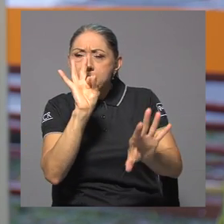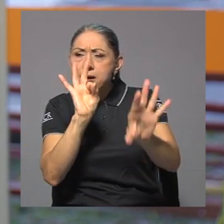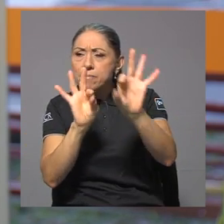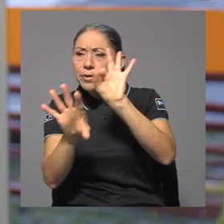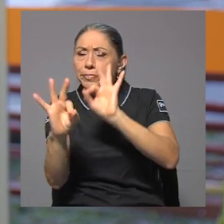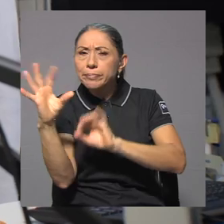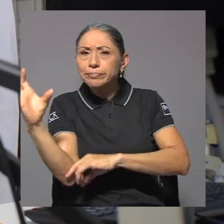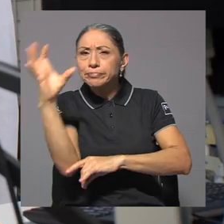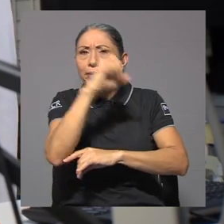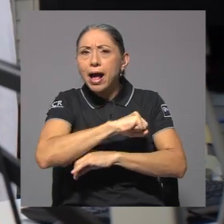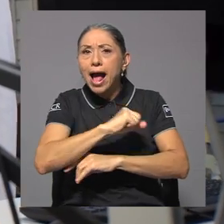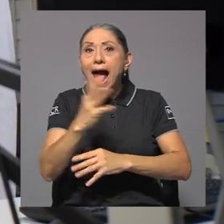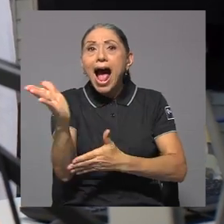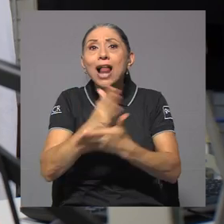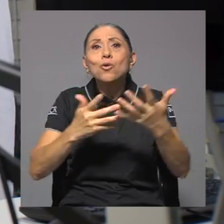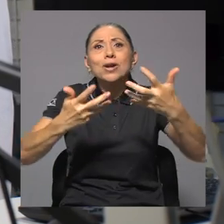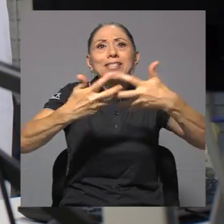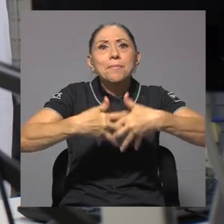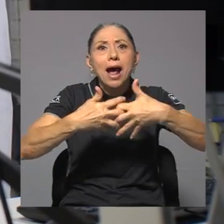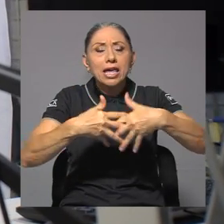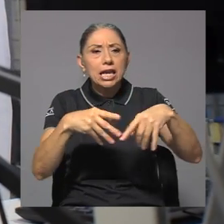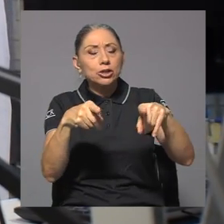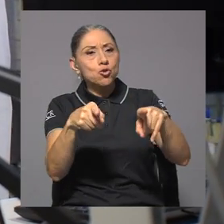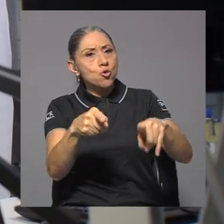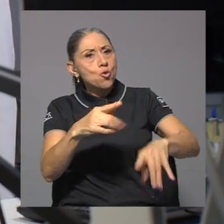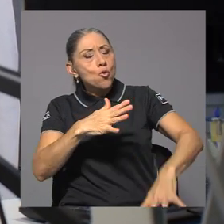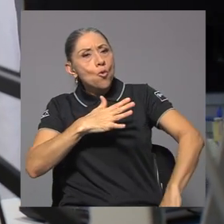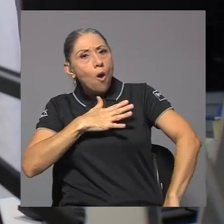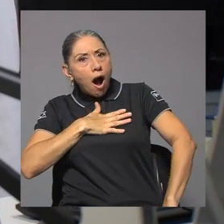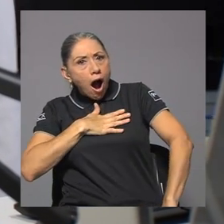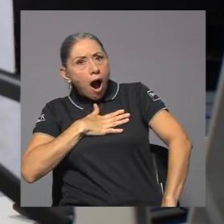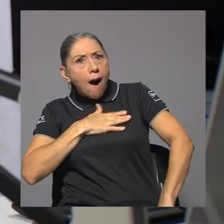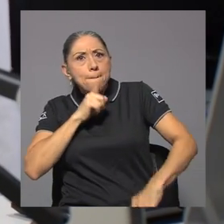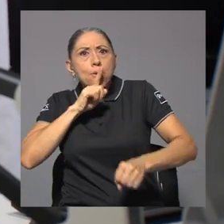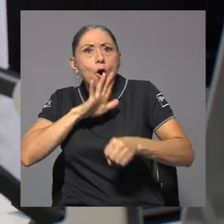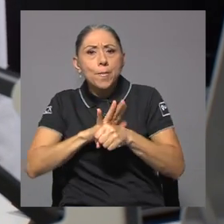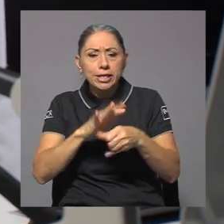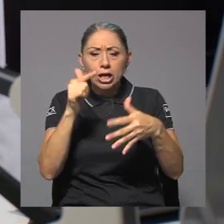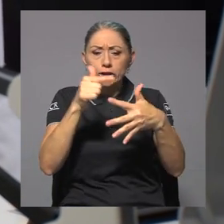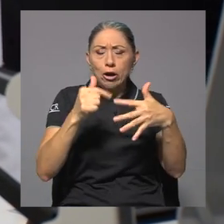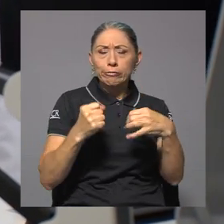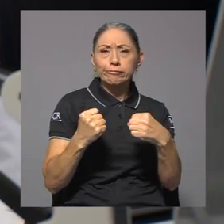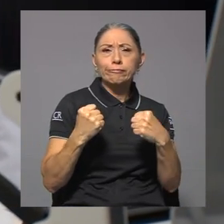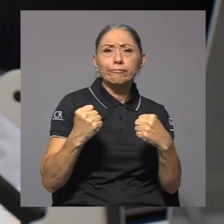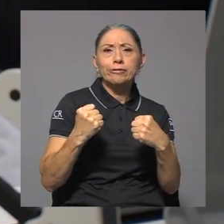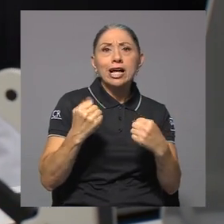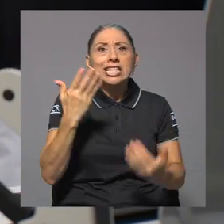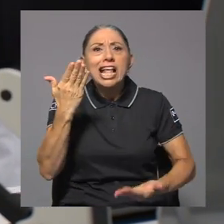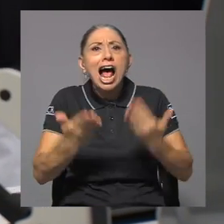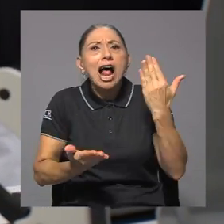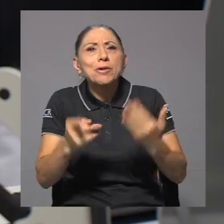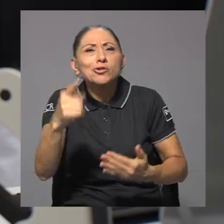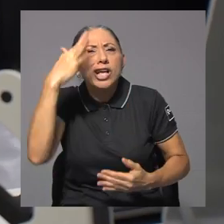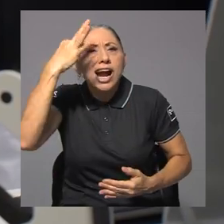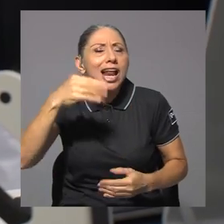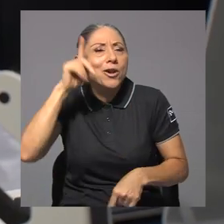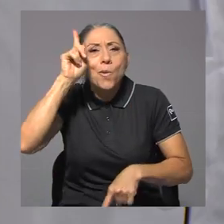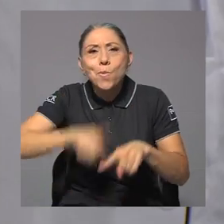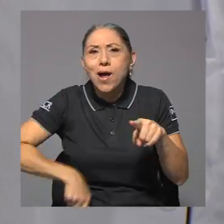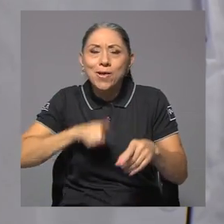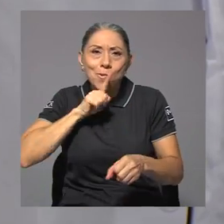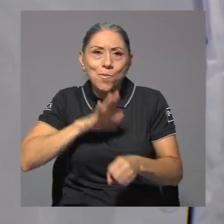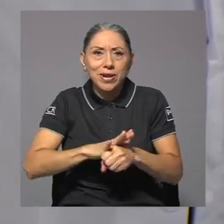algunos que hacían promesas que sonaba como que probablemente no las iban a poder cumplir.